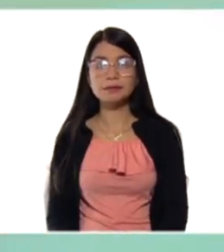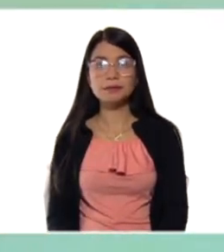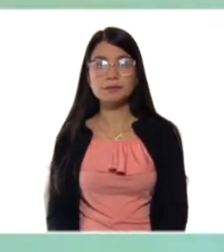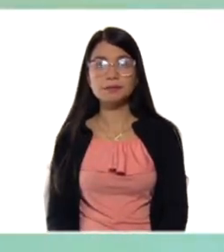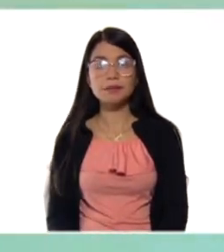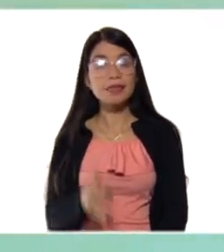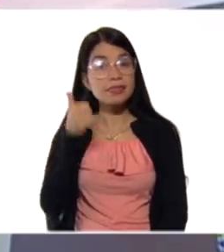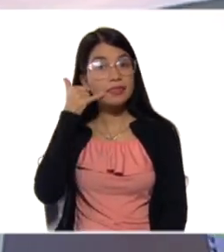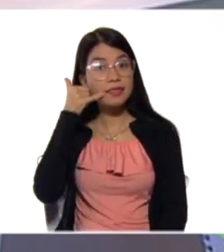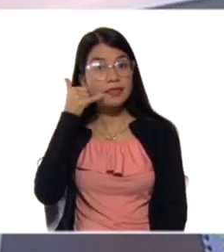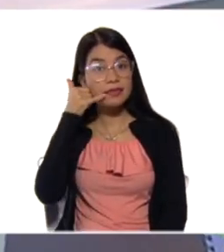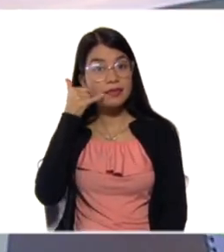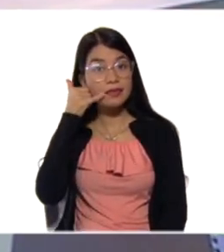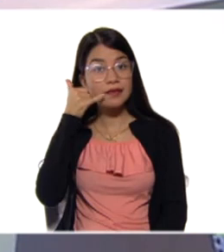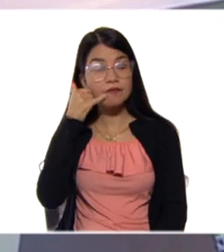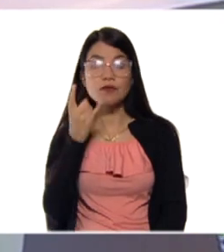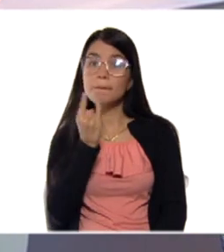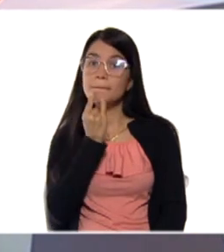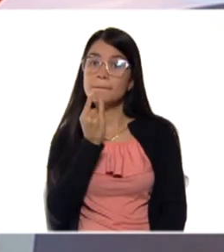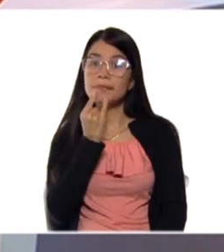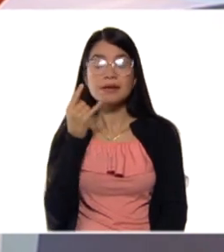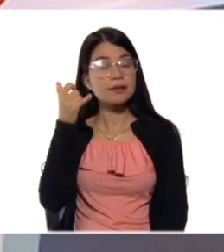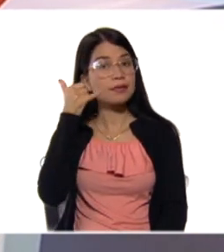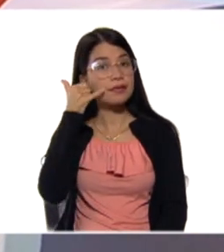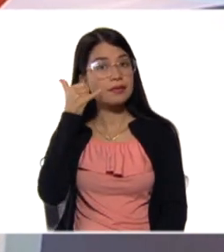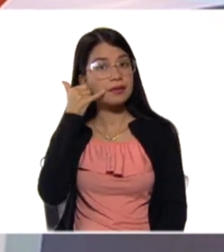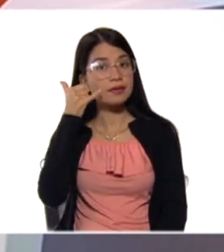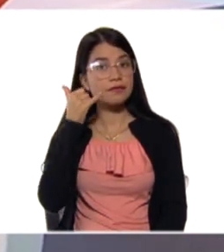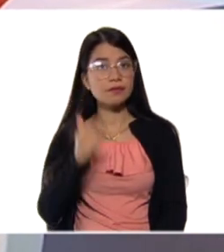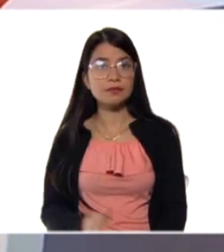teléfonos, la batería de nuestros teléfonos.